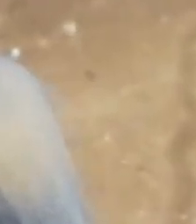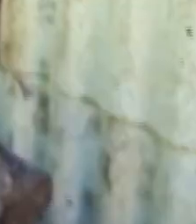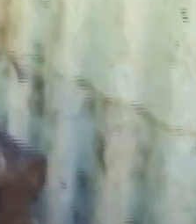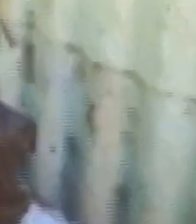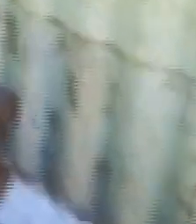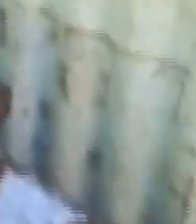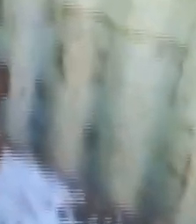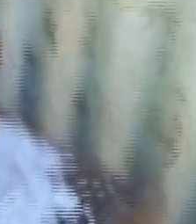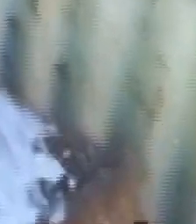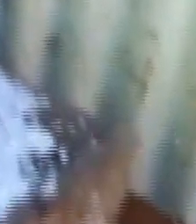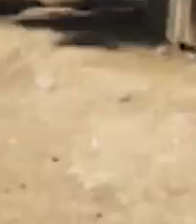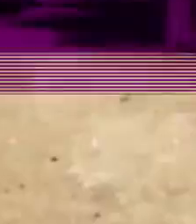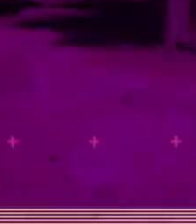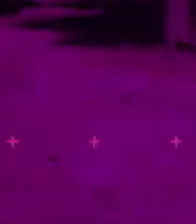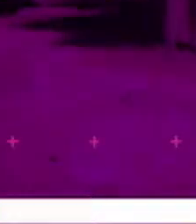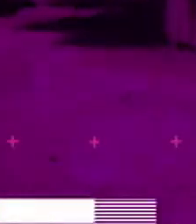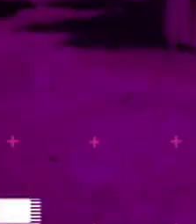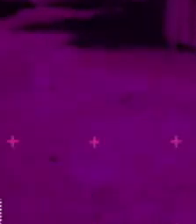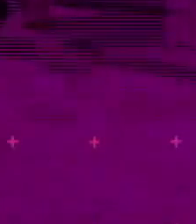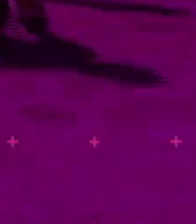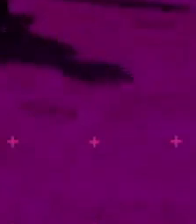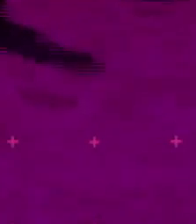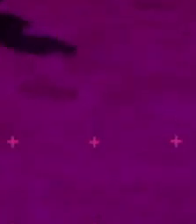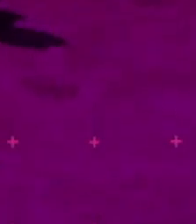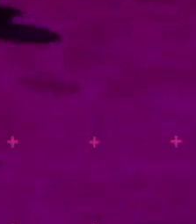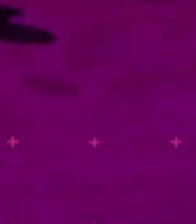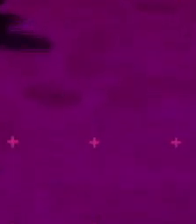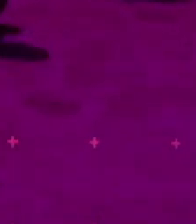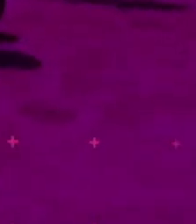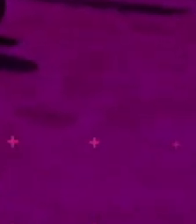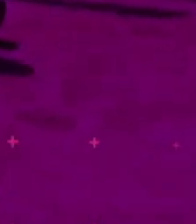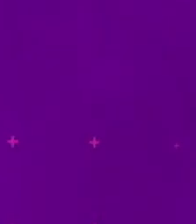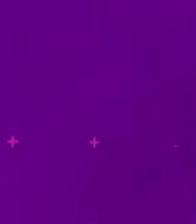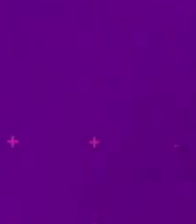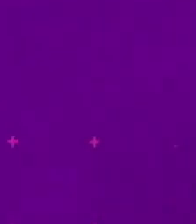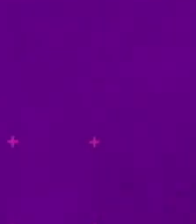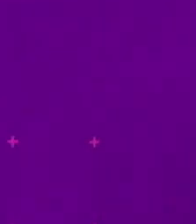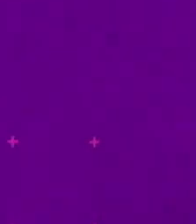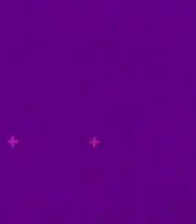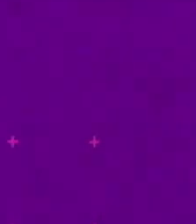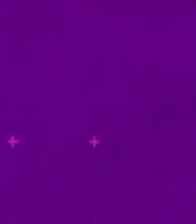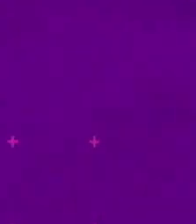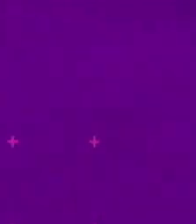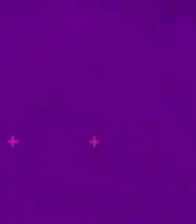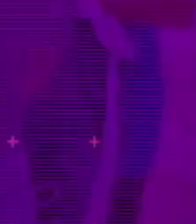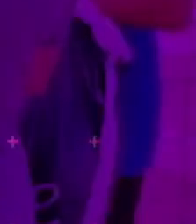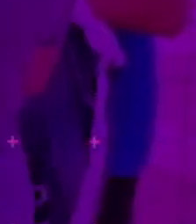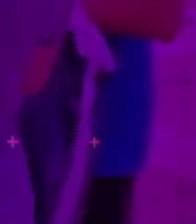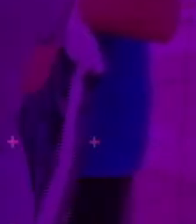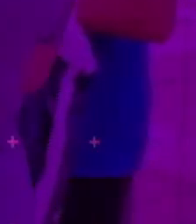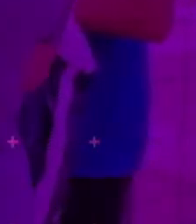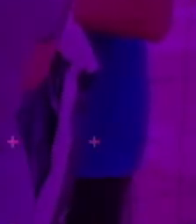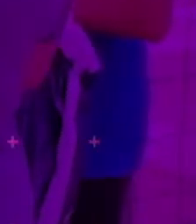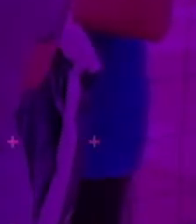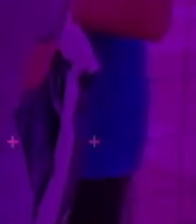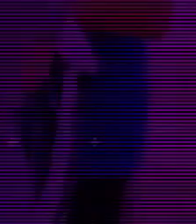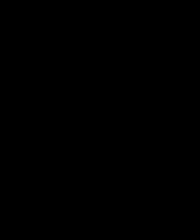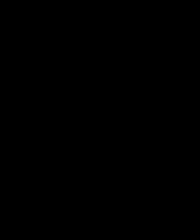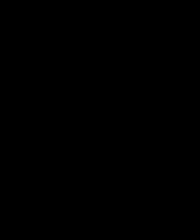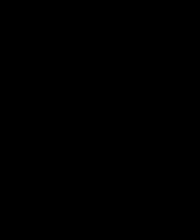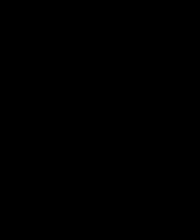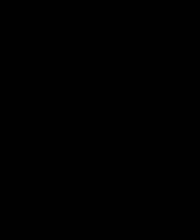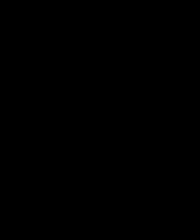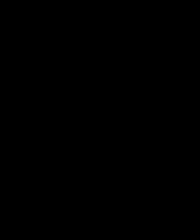ayudan. Lunes 21 a las 9 y 15 de la noche. En 13, Costa Rica Televisión.